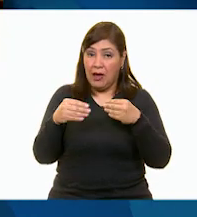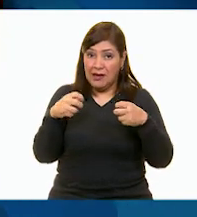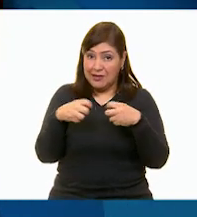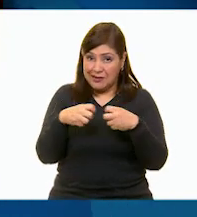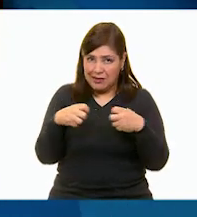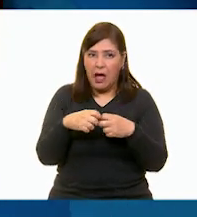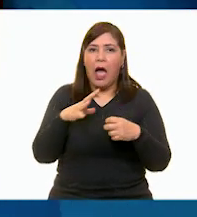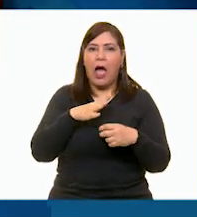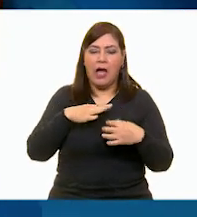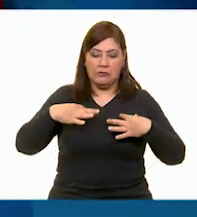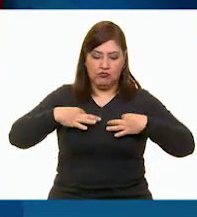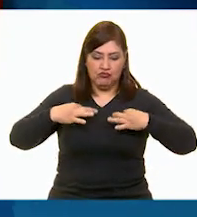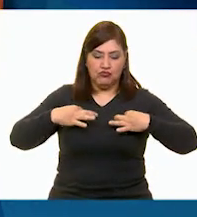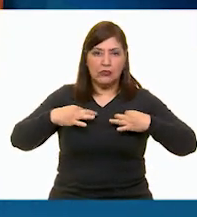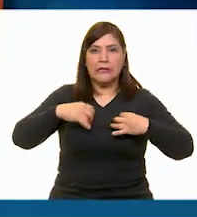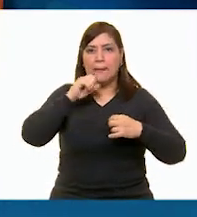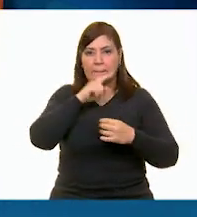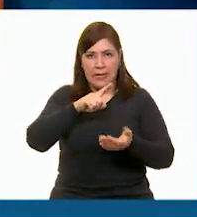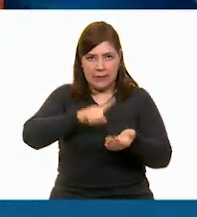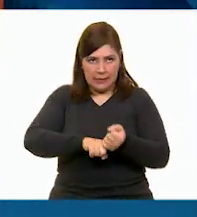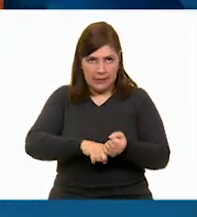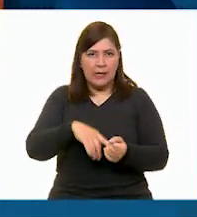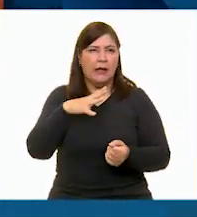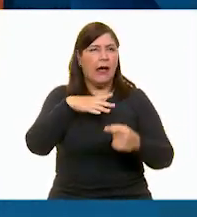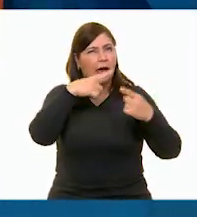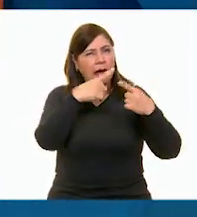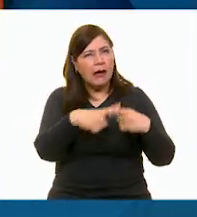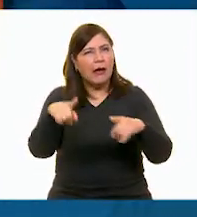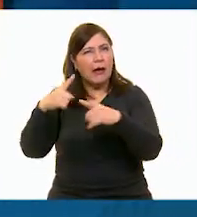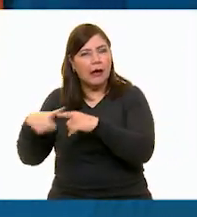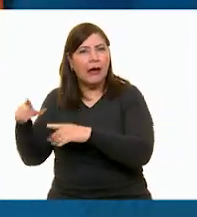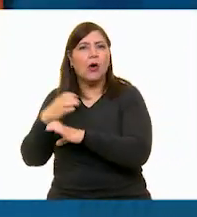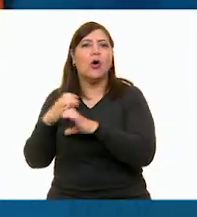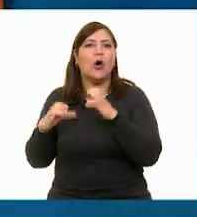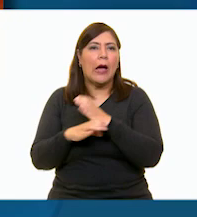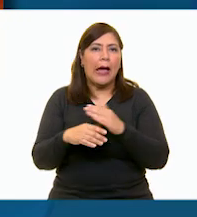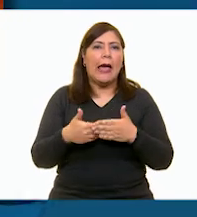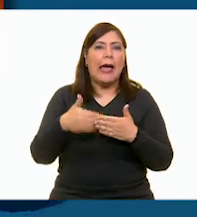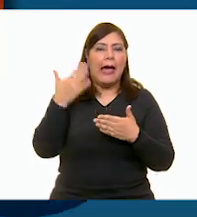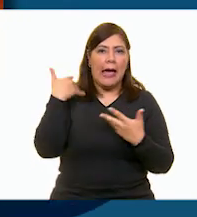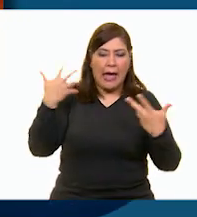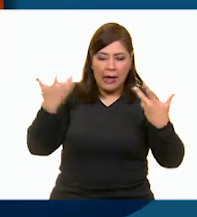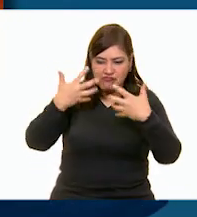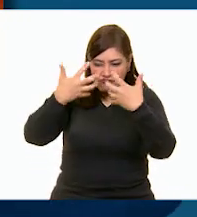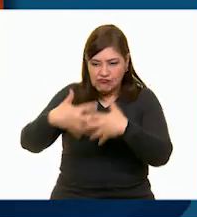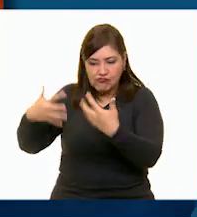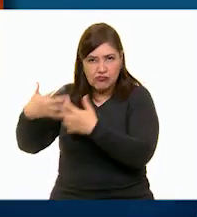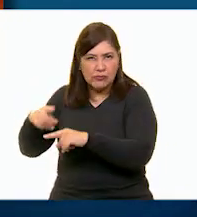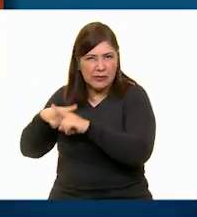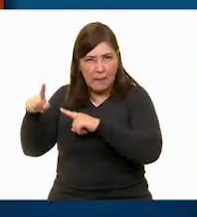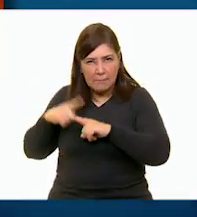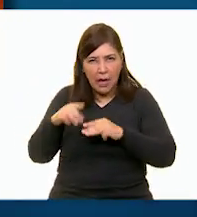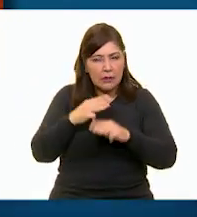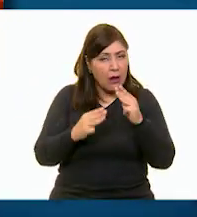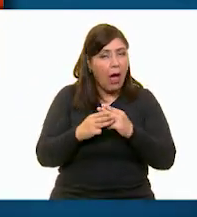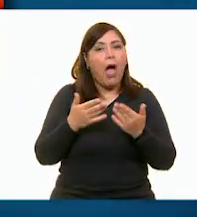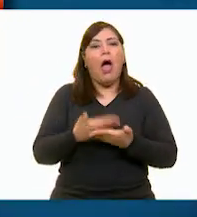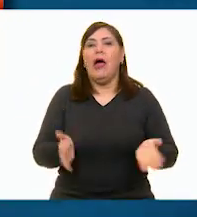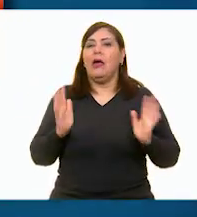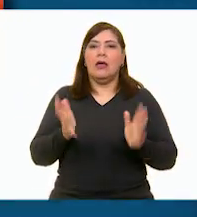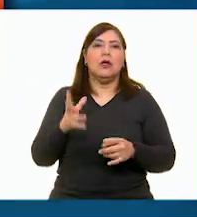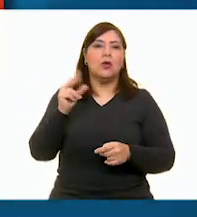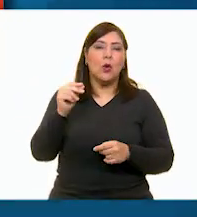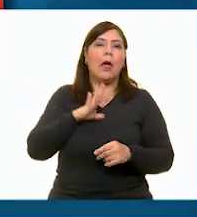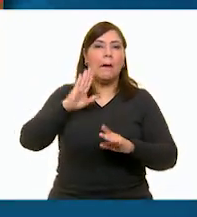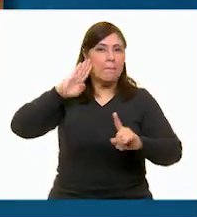en prendas de fibras sintéticas. Infinidad de artículos que antes se elaboraban con otros materiales, actualmente se